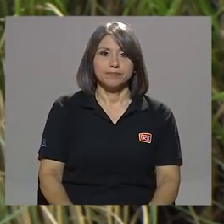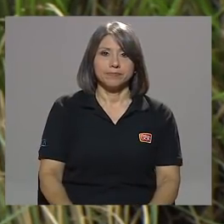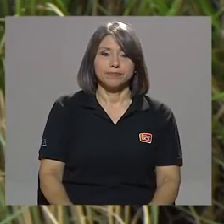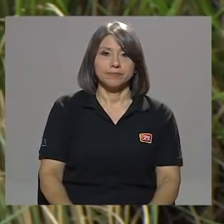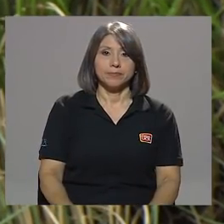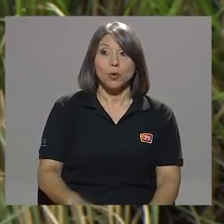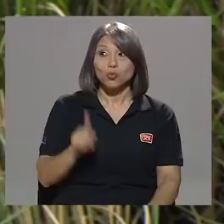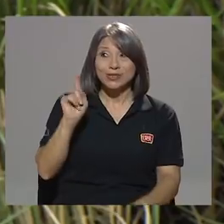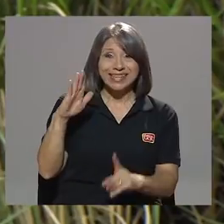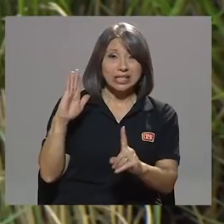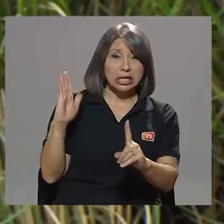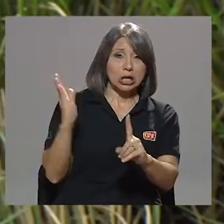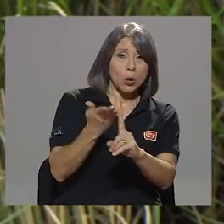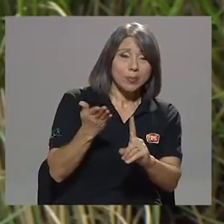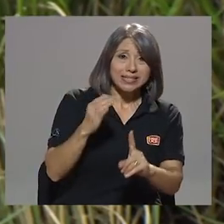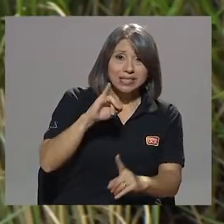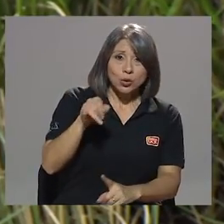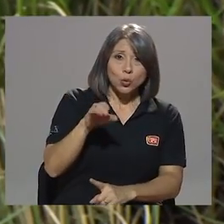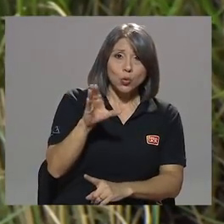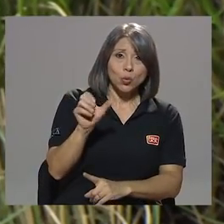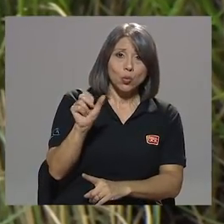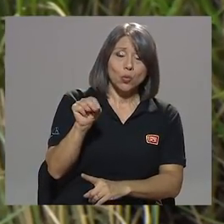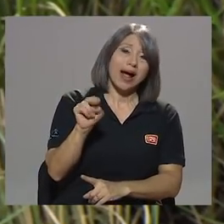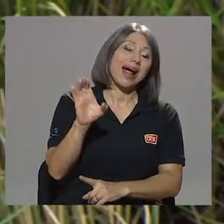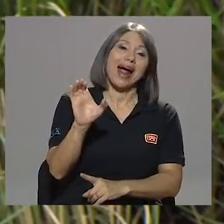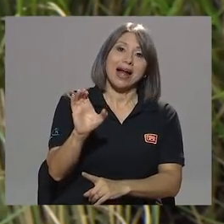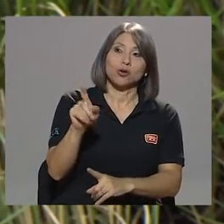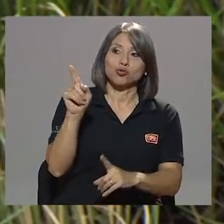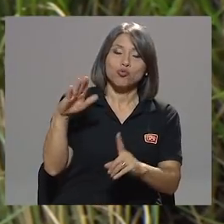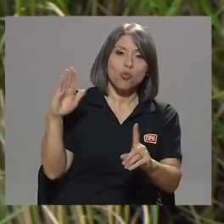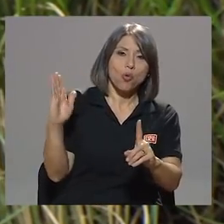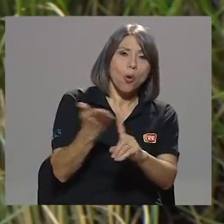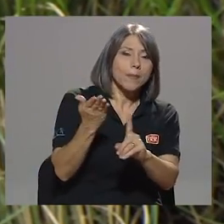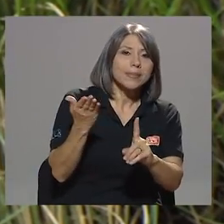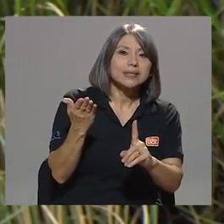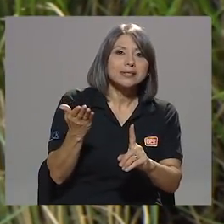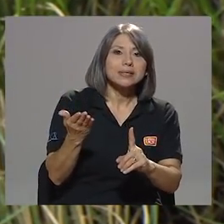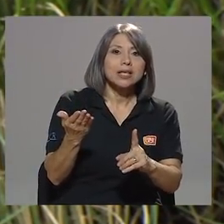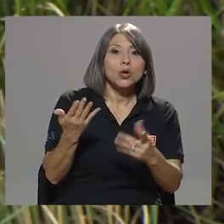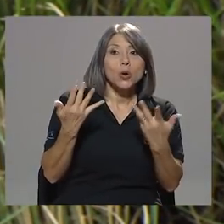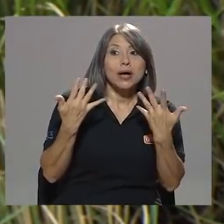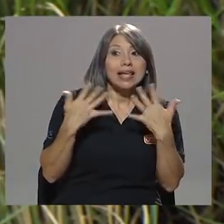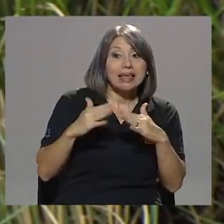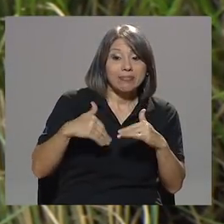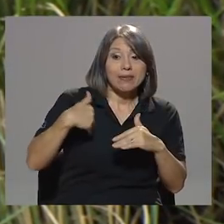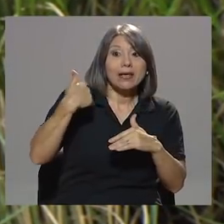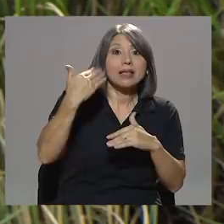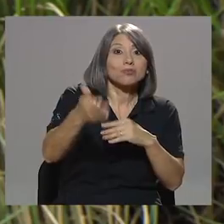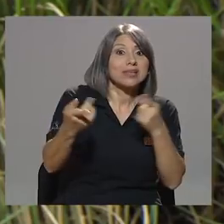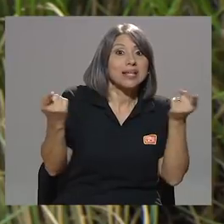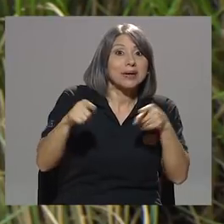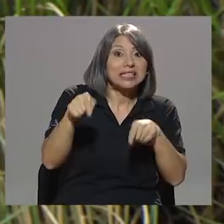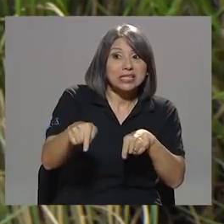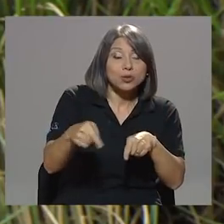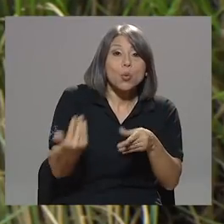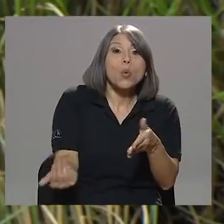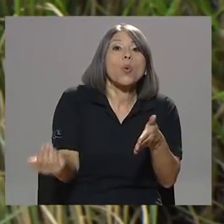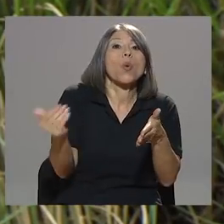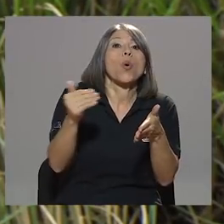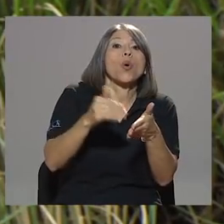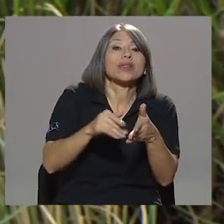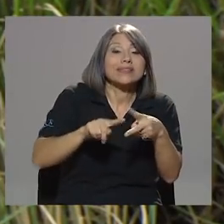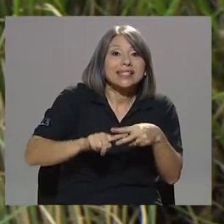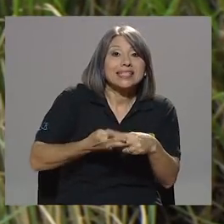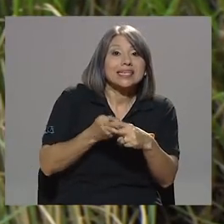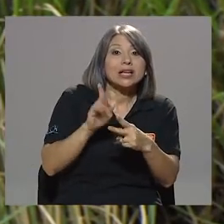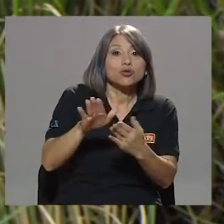¿Está convencido totalmente entonces, Juan Carlos, de en un momento determinado después de superar esto, iniciar otra vez